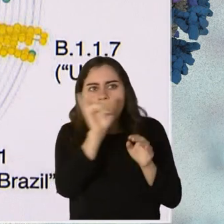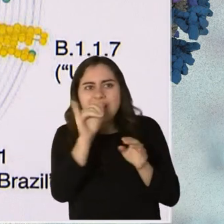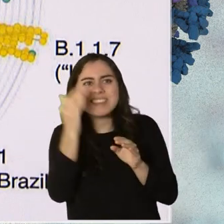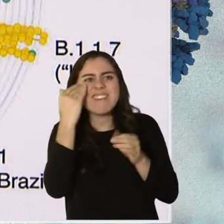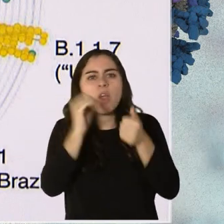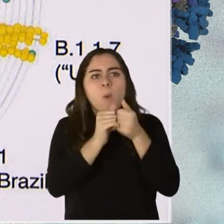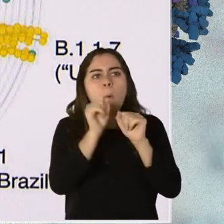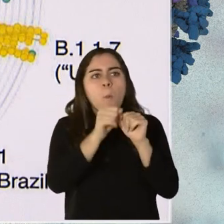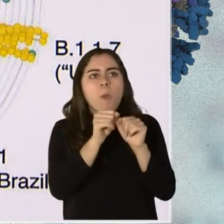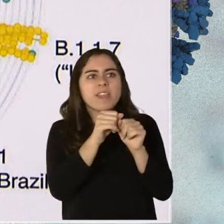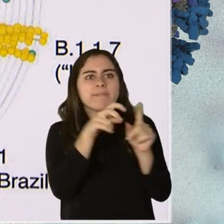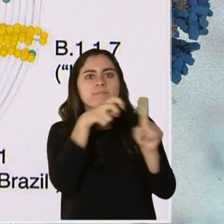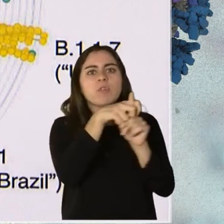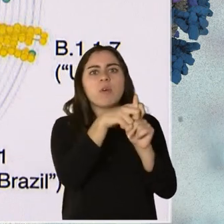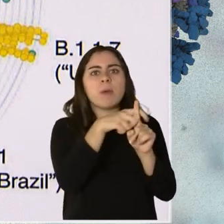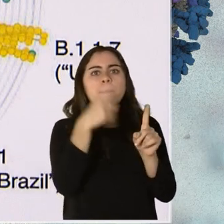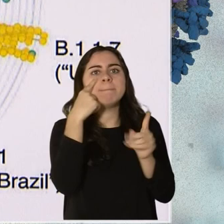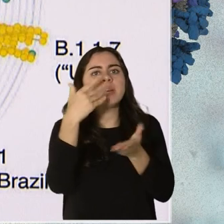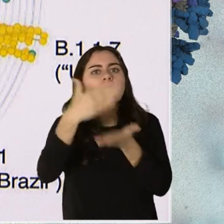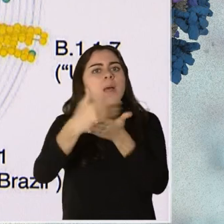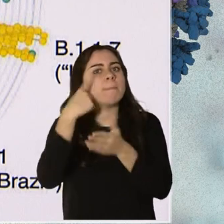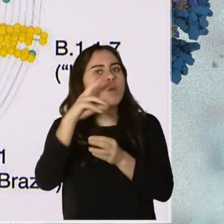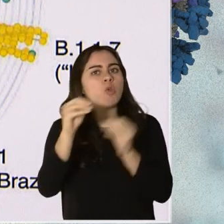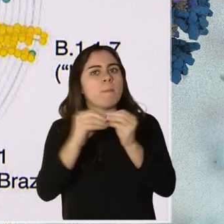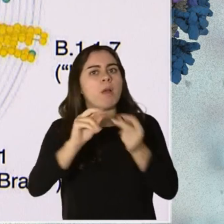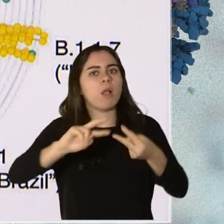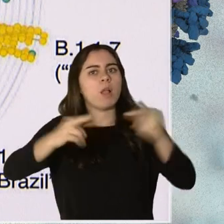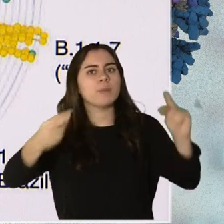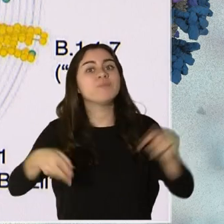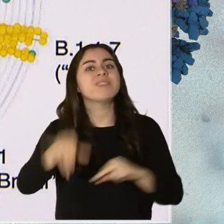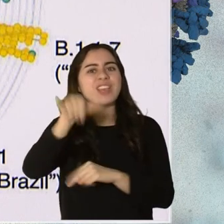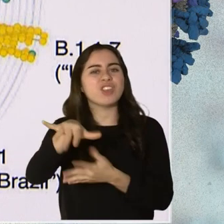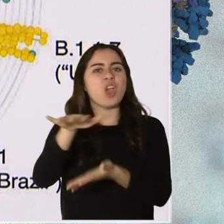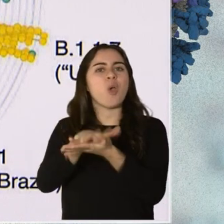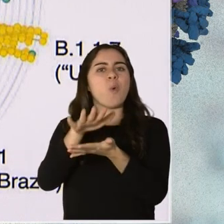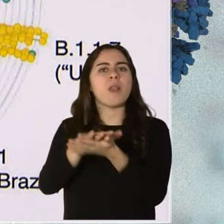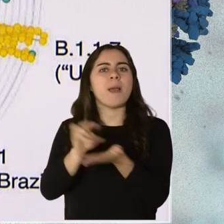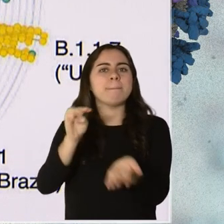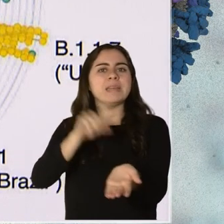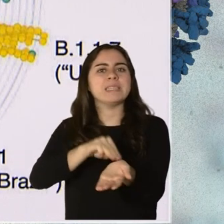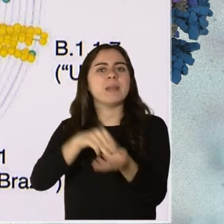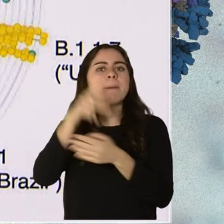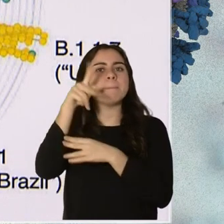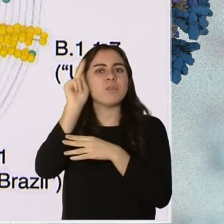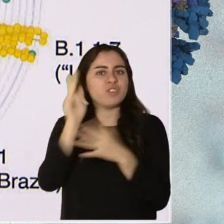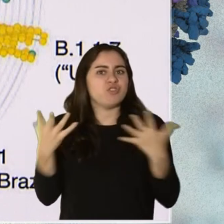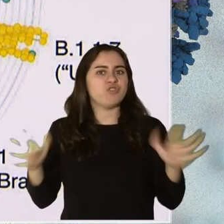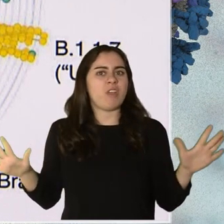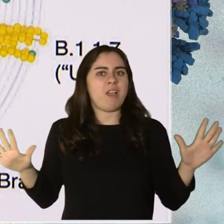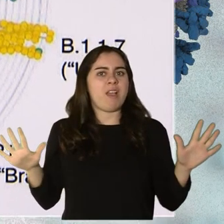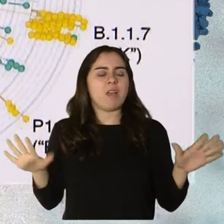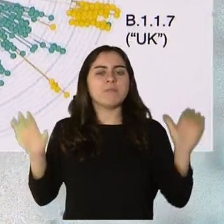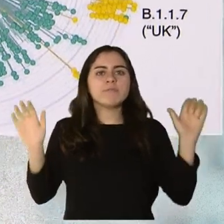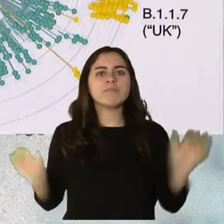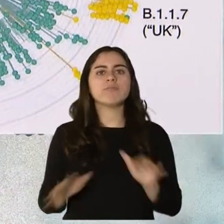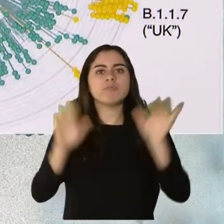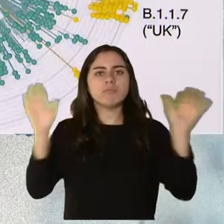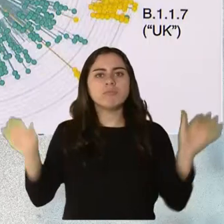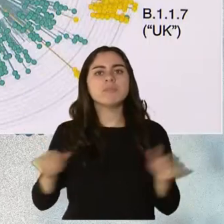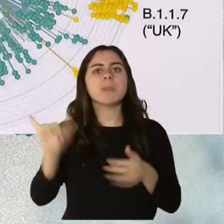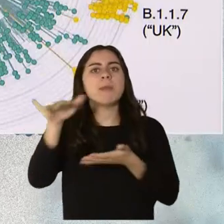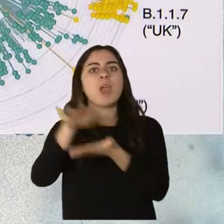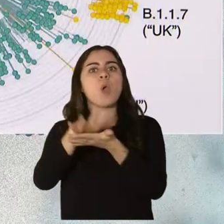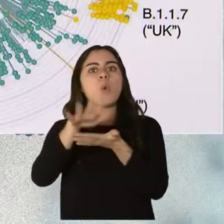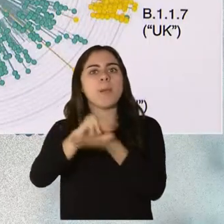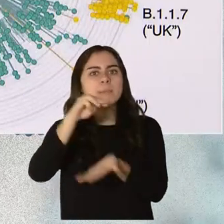transmitiendo. ¿Ese trabajo científico se realiza en Puerto Rico? Sí, eso fue lo que hizo la Escuela de Medicina de Ponce y aquí los laboratorios especializados en investigación en las escuelas de medicina tienen